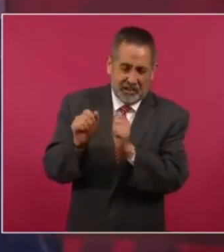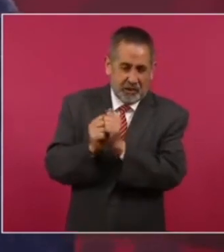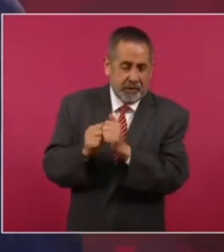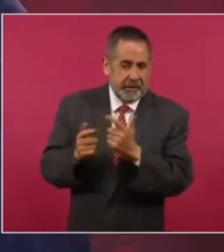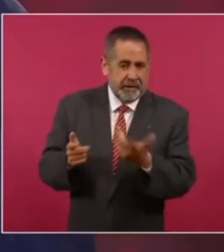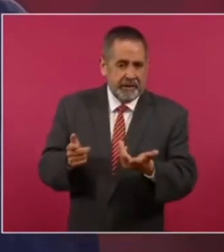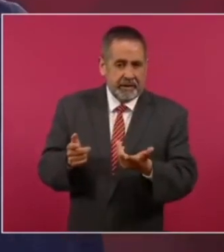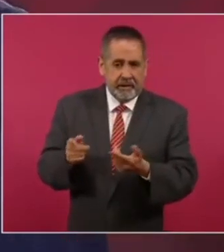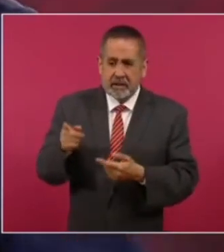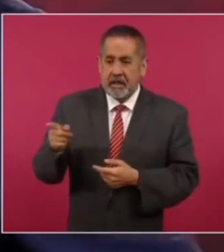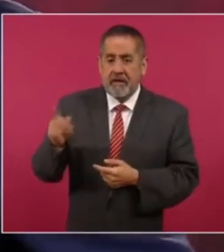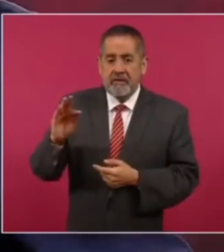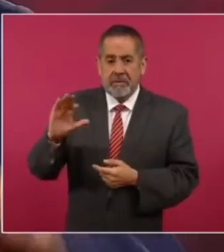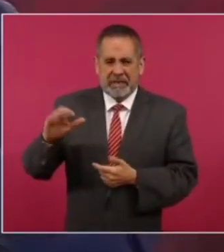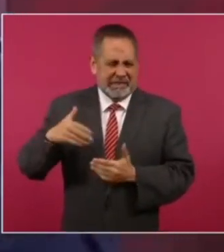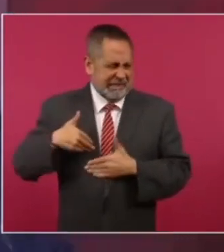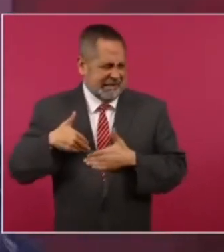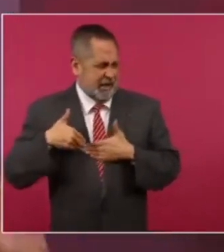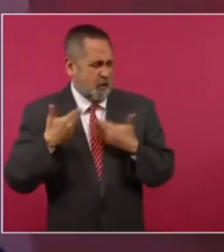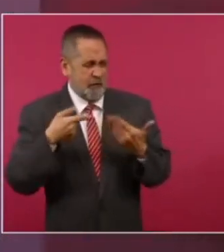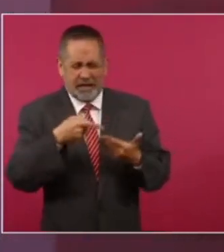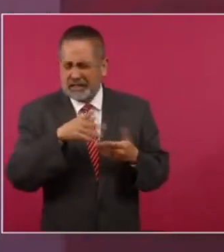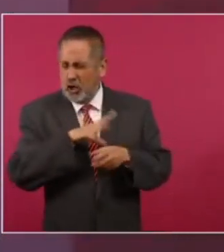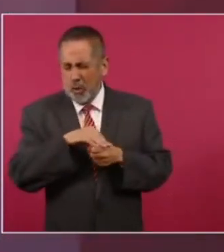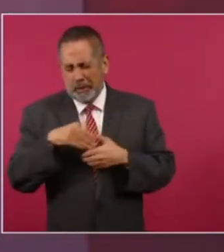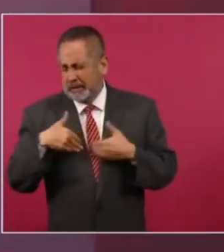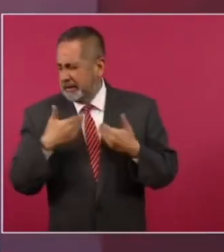de toda la confianza eso no hay duda